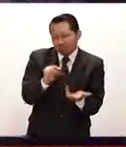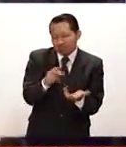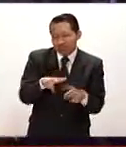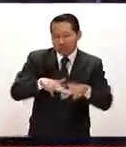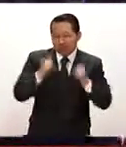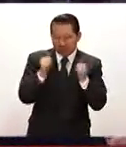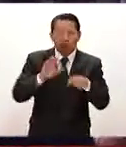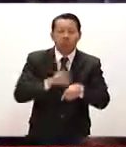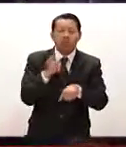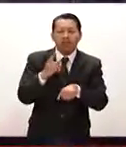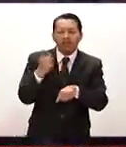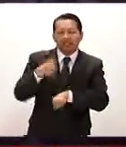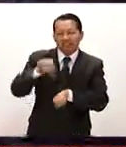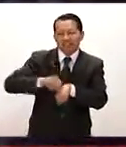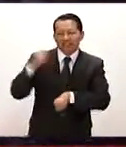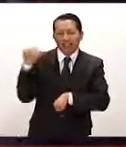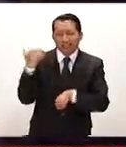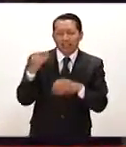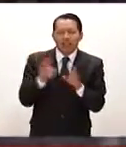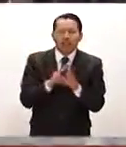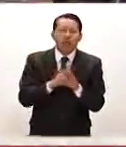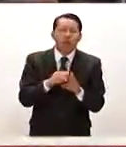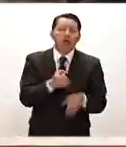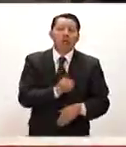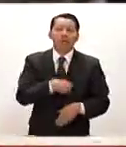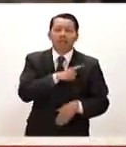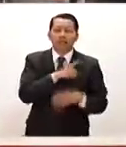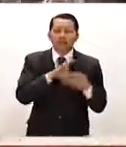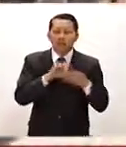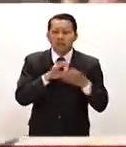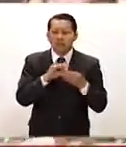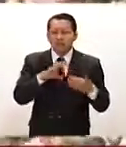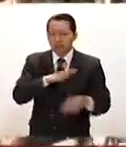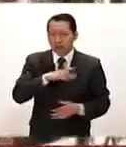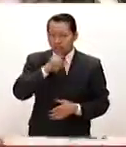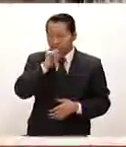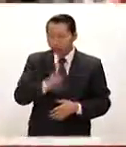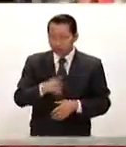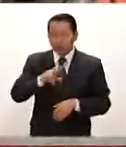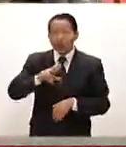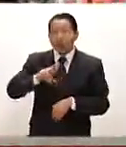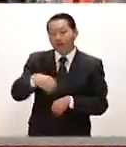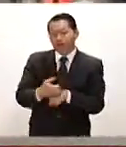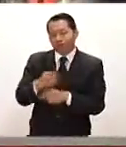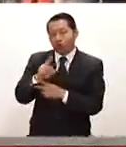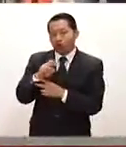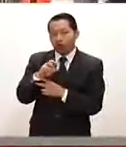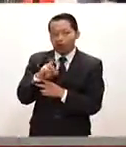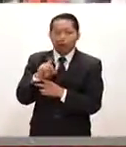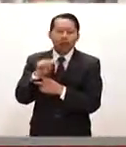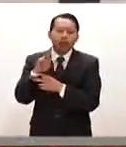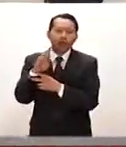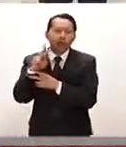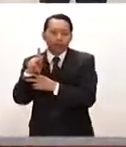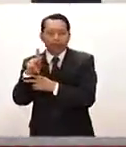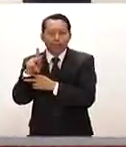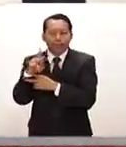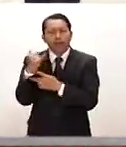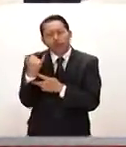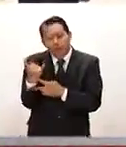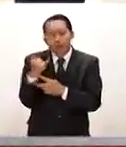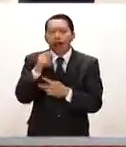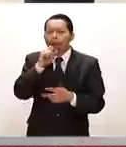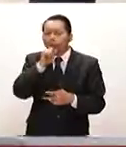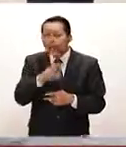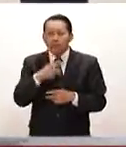apenas unas semanas, el tema de la salud emergió en el caso del candidato presidencial republicano Donald Trump. Y para poder acallar